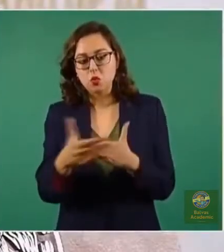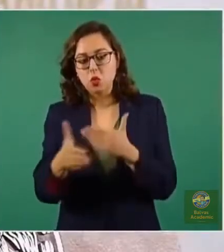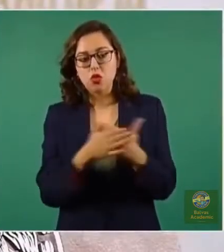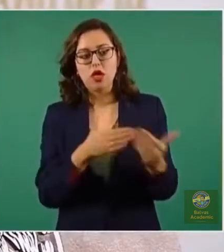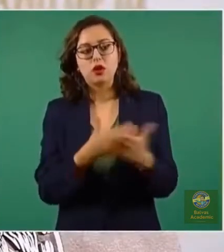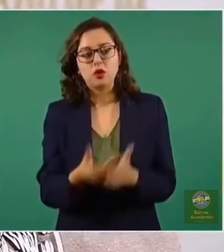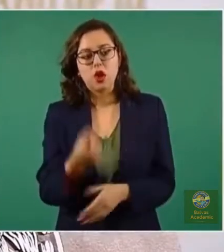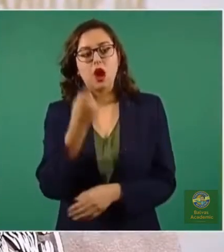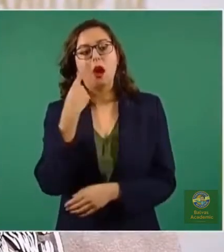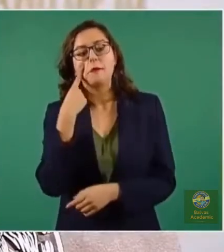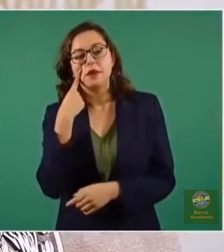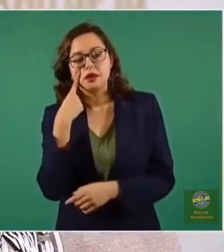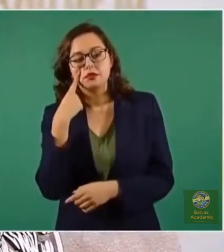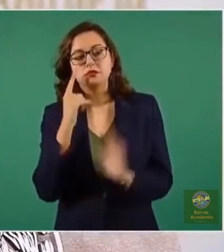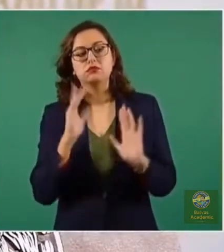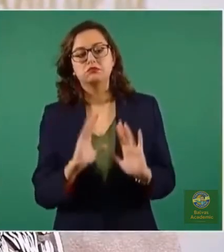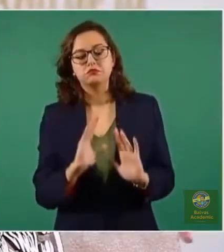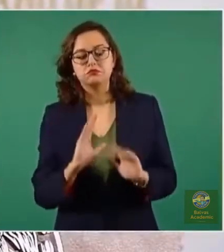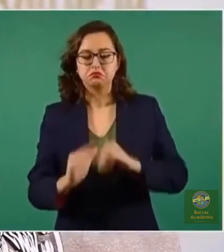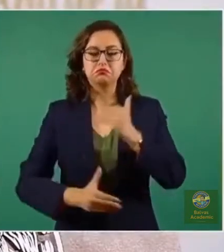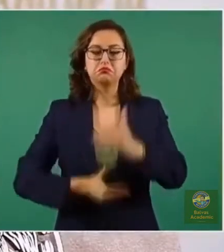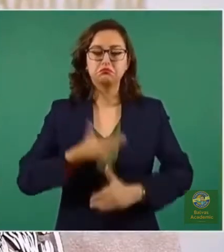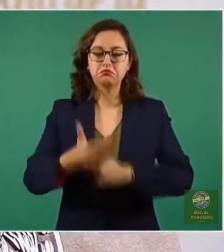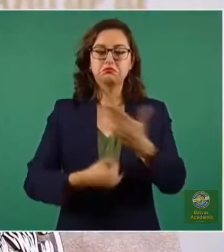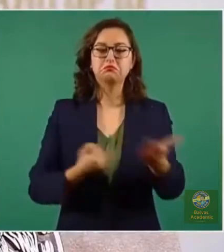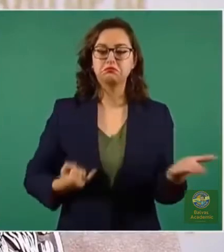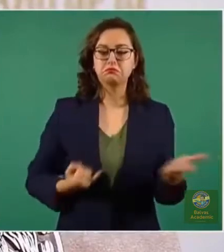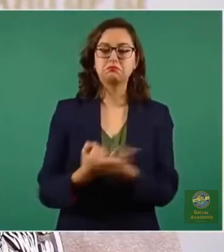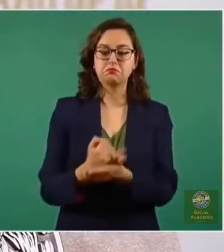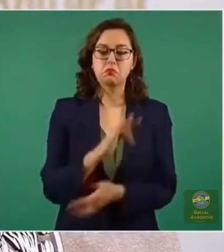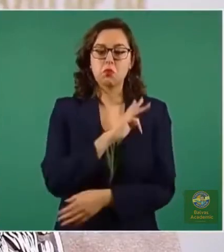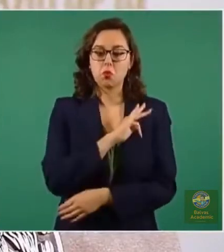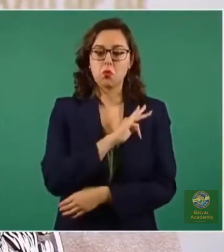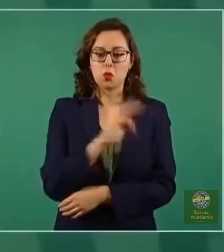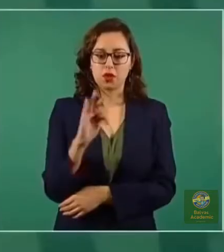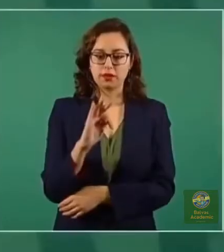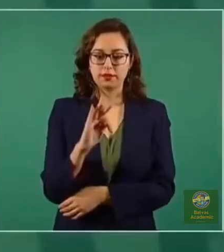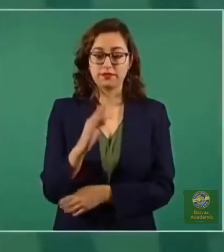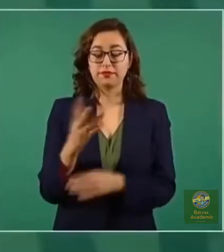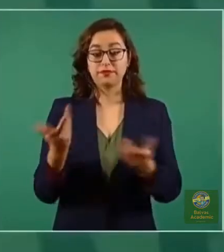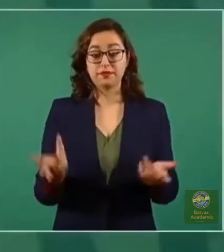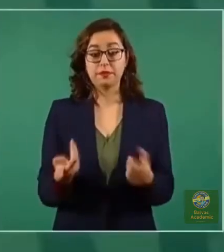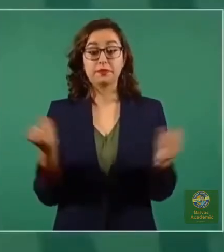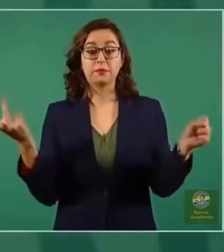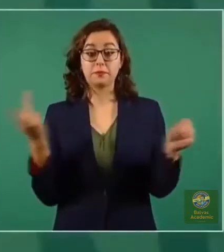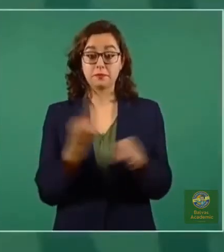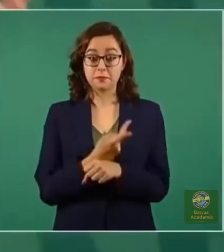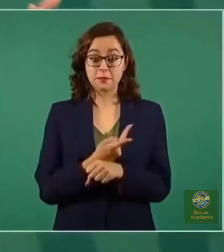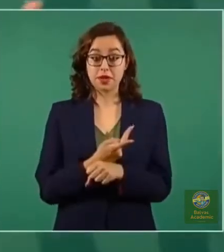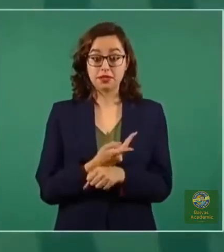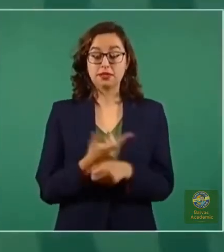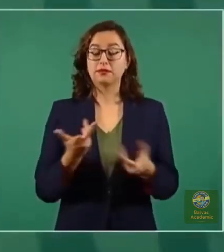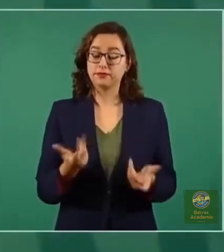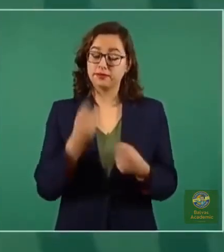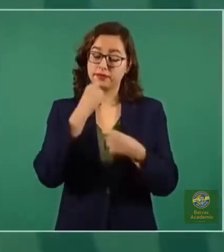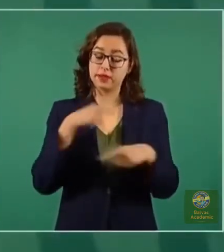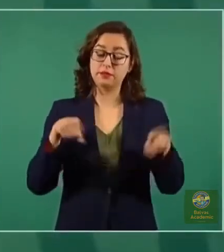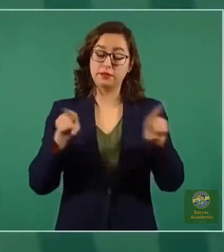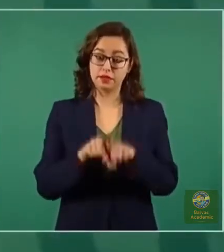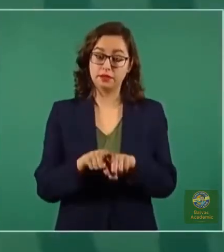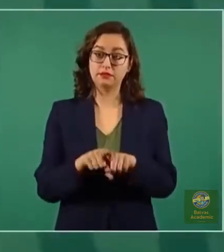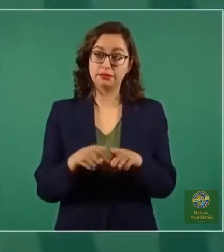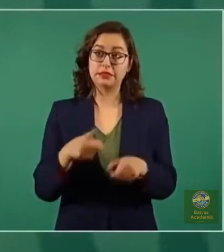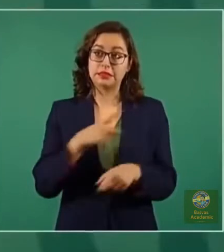decisiones técnicas correctas. Y es muy importante visualizar que la evidencia científica va cambiando a lo largo del